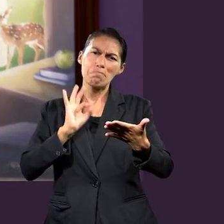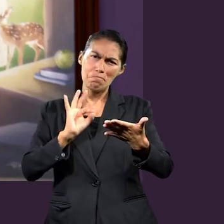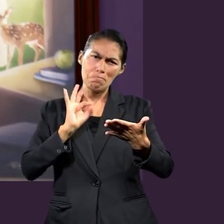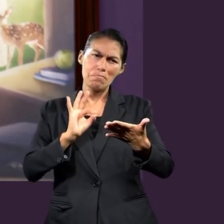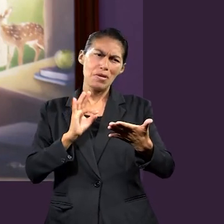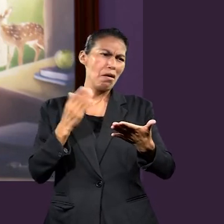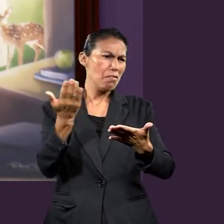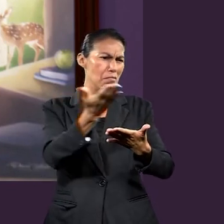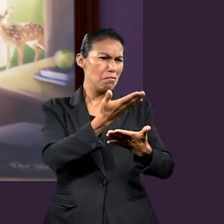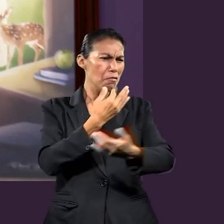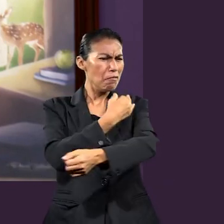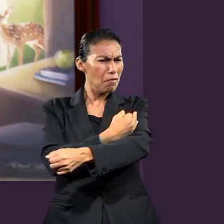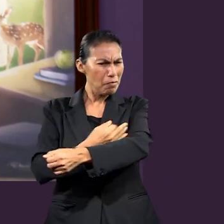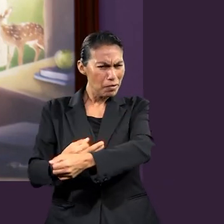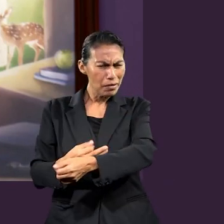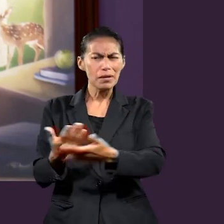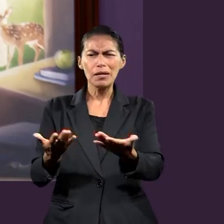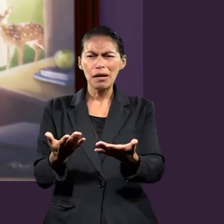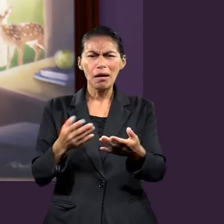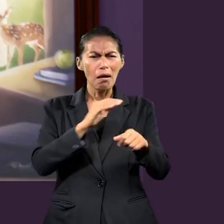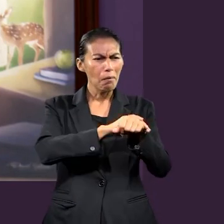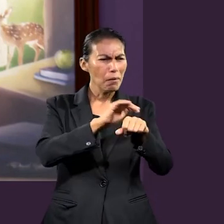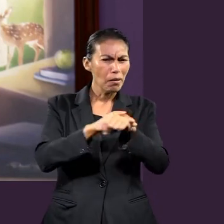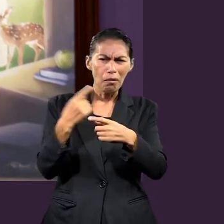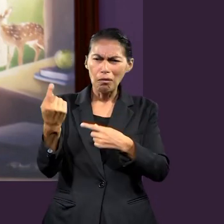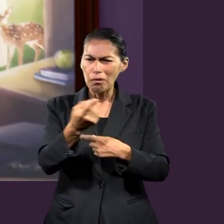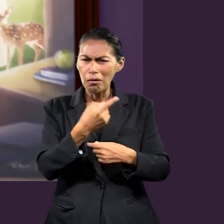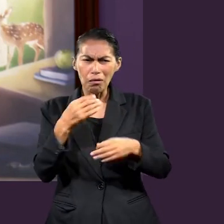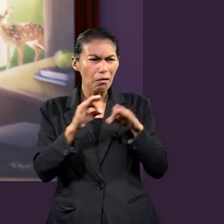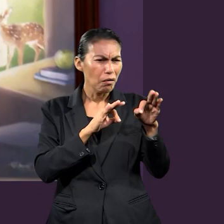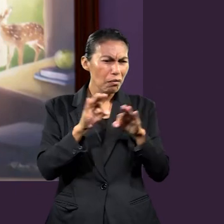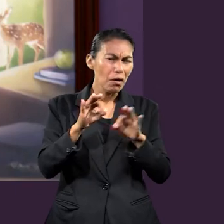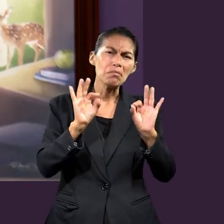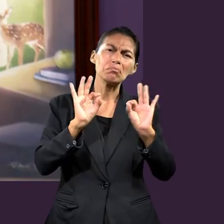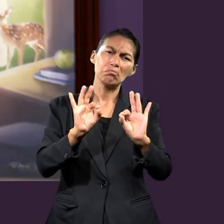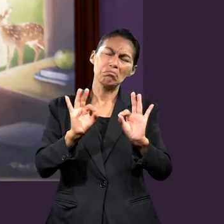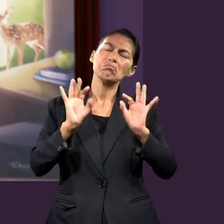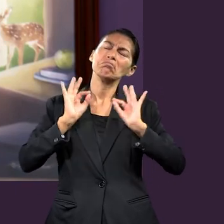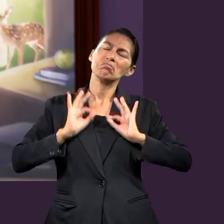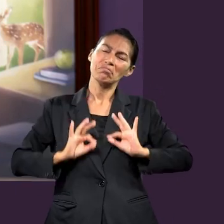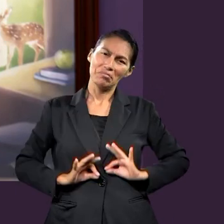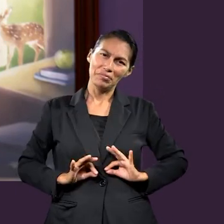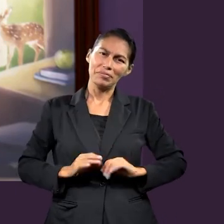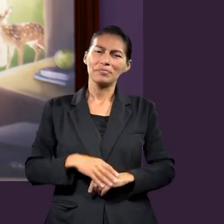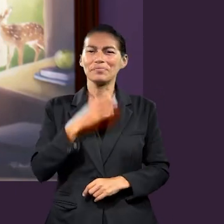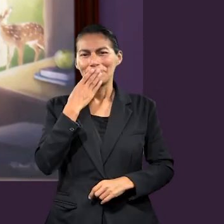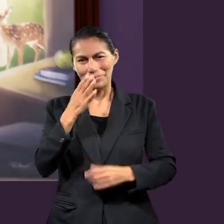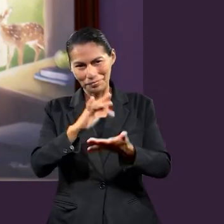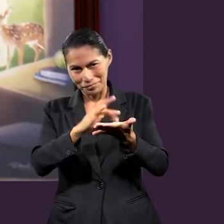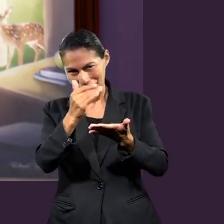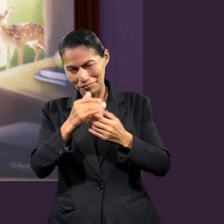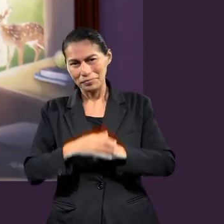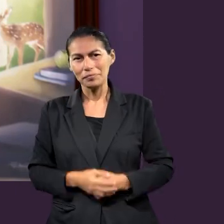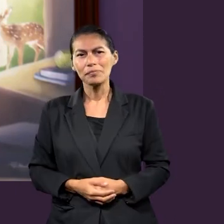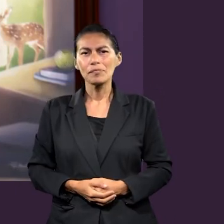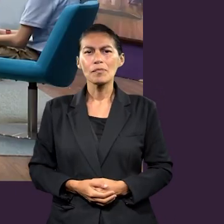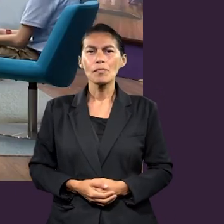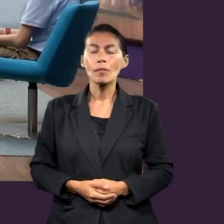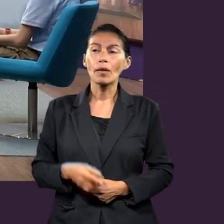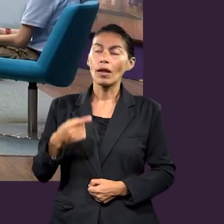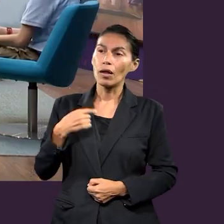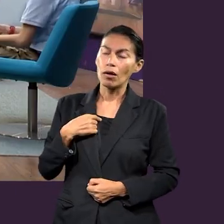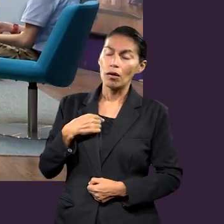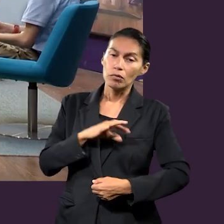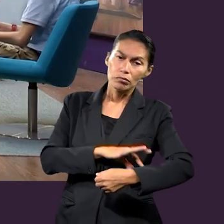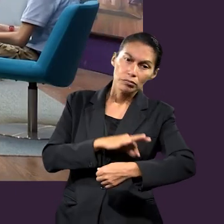son para nuestro bien, para crear un ambiente familiar, pues ameno y tranquilo. Muchas